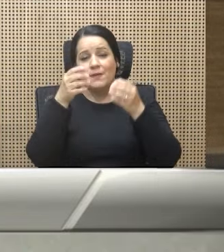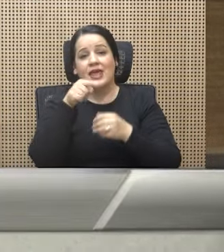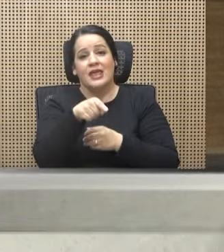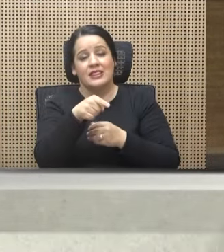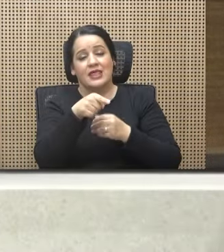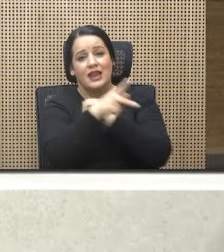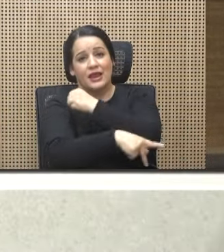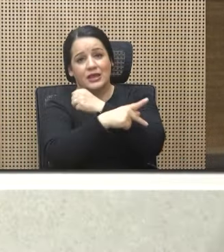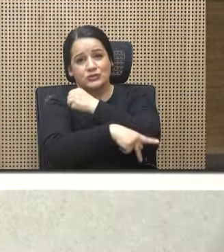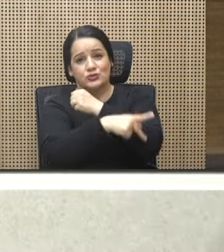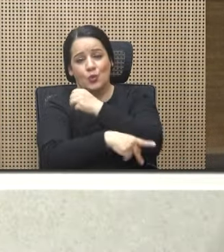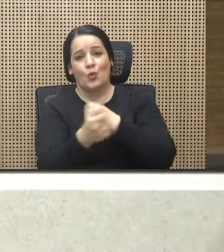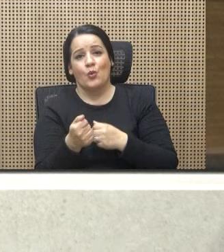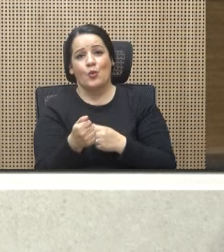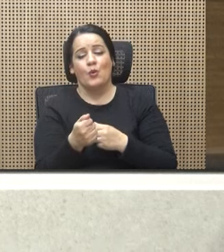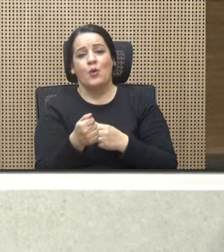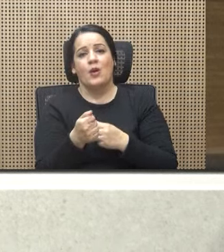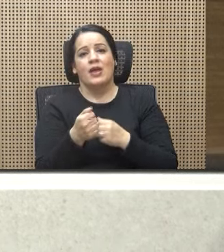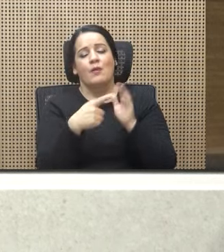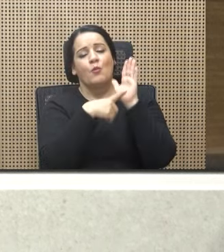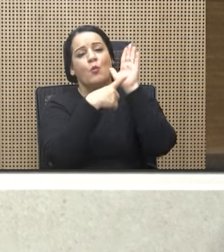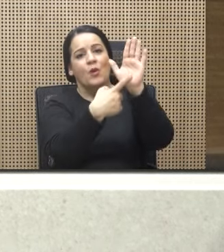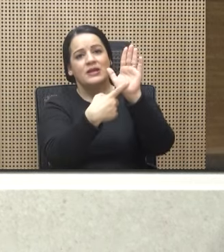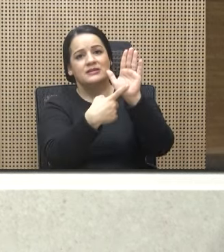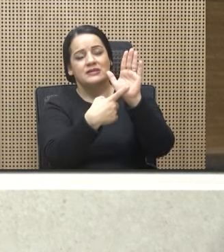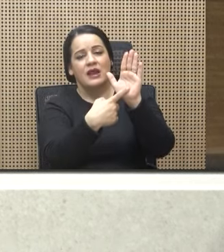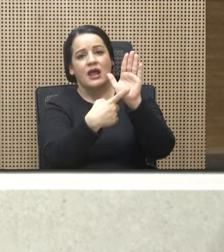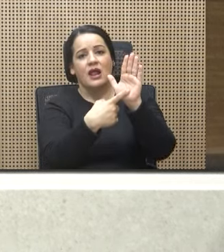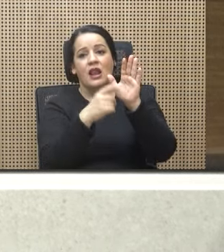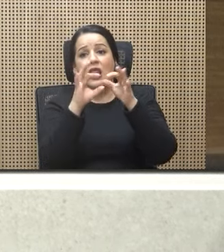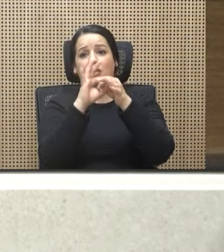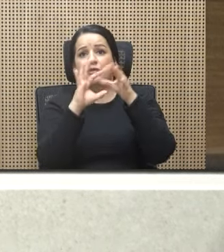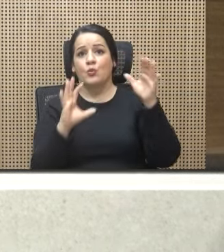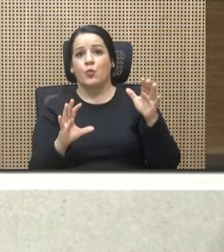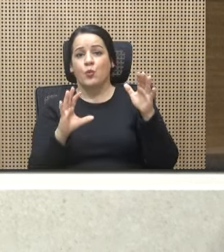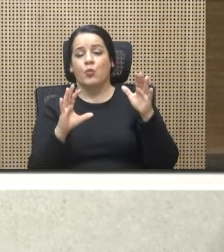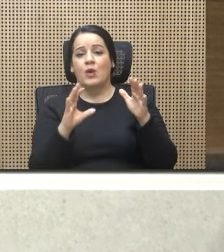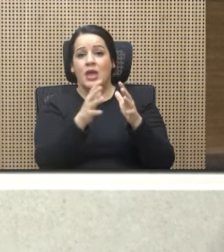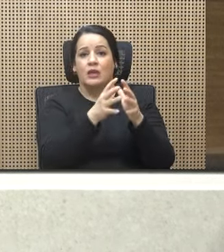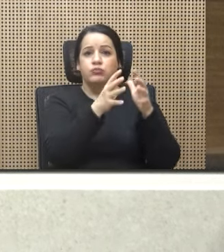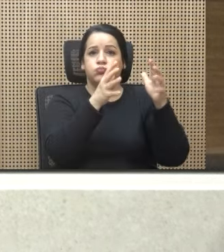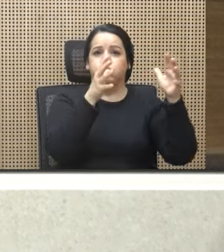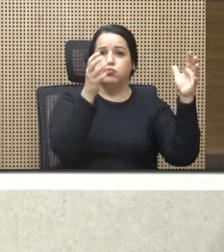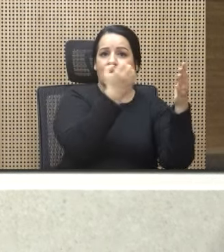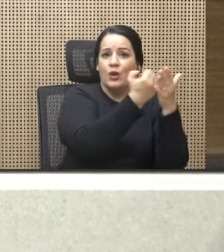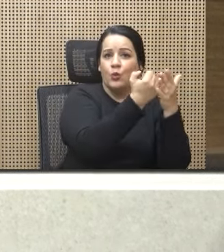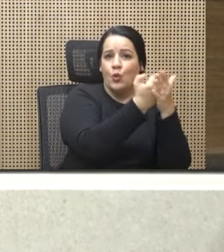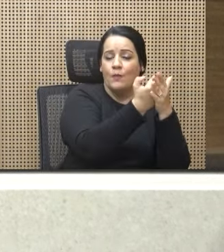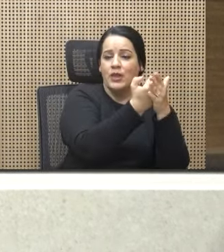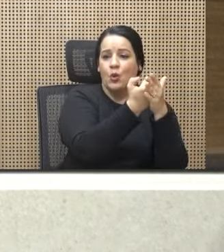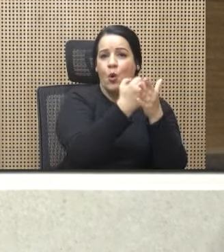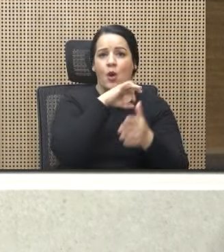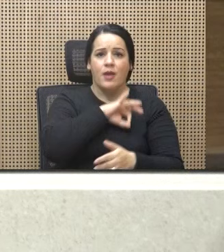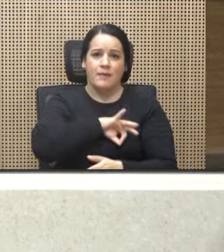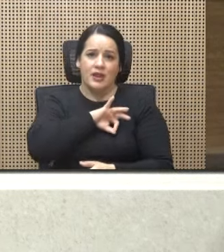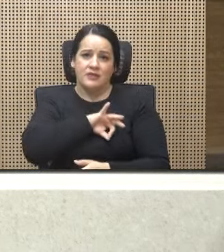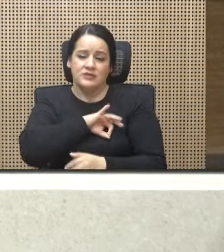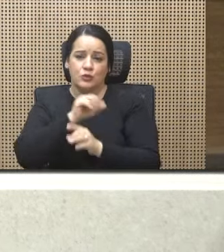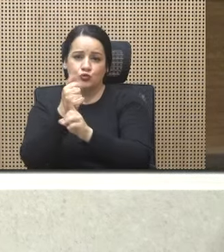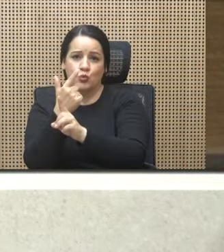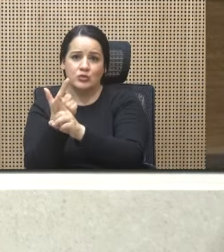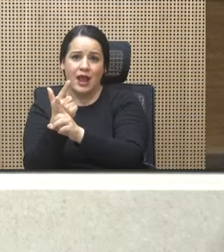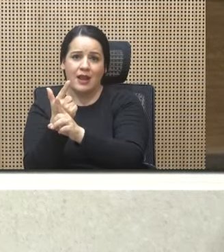la creciente desconexión entre crecimiento económico y bienestar social, sobre todo entre los